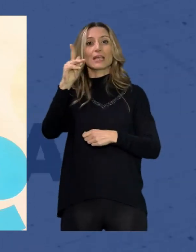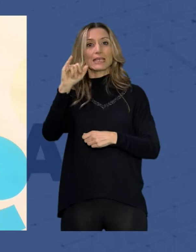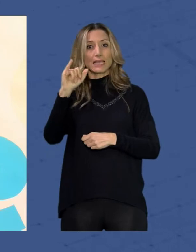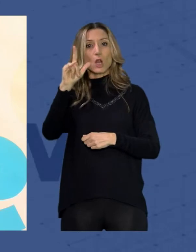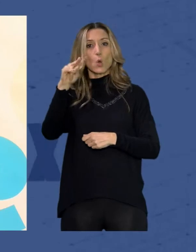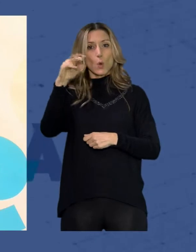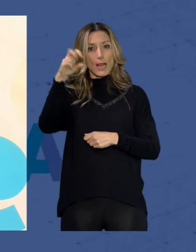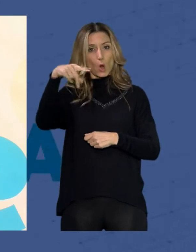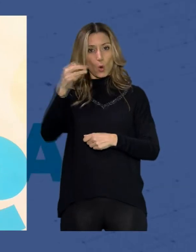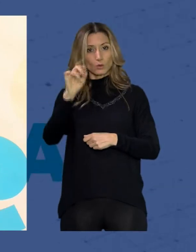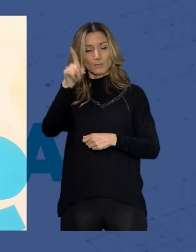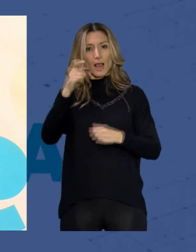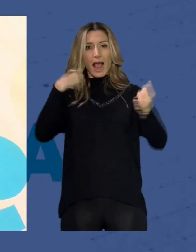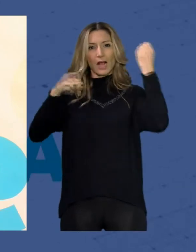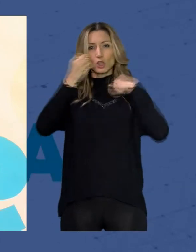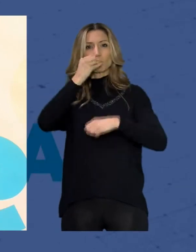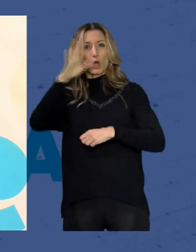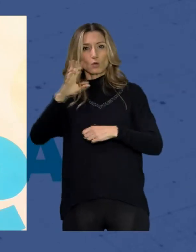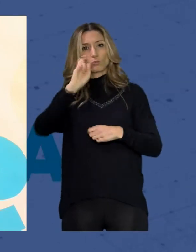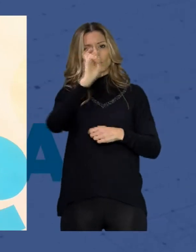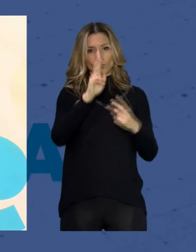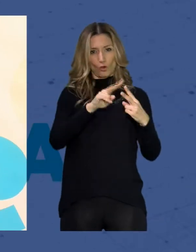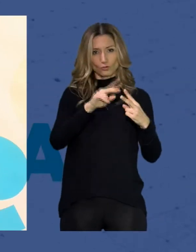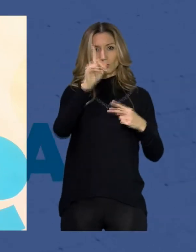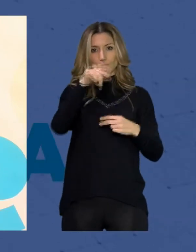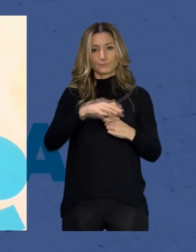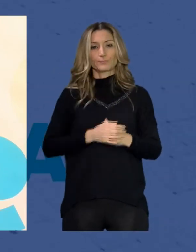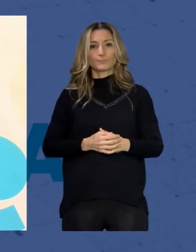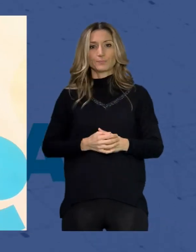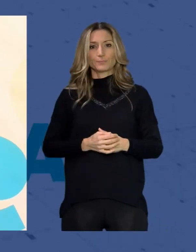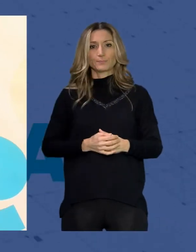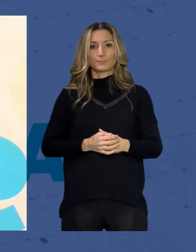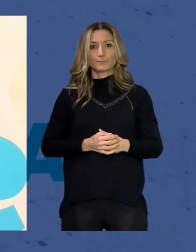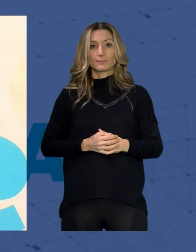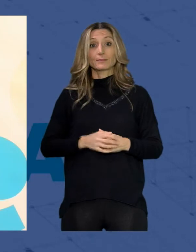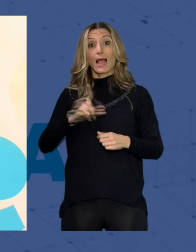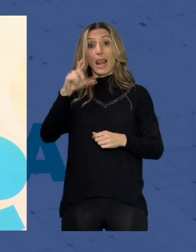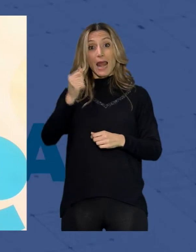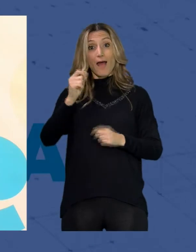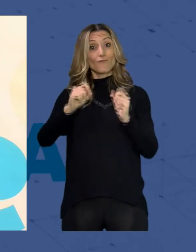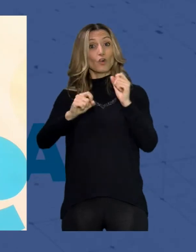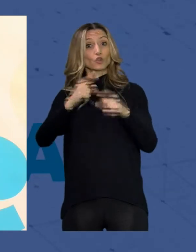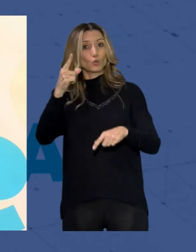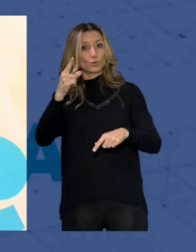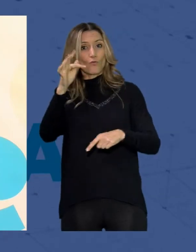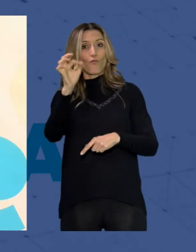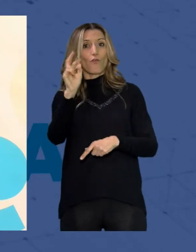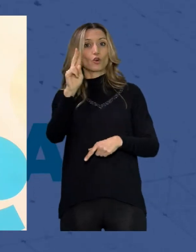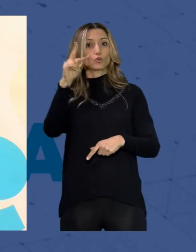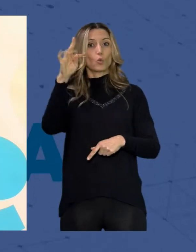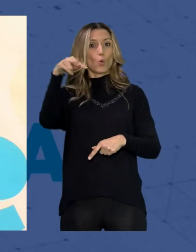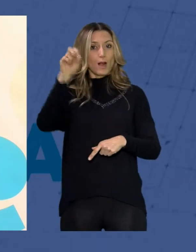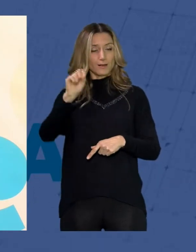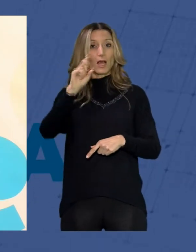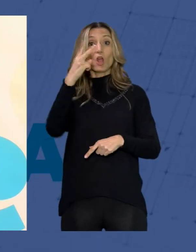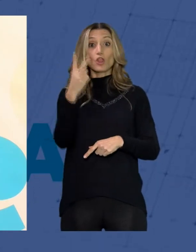Actor tanto Alex García como a Hobbit Kofkerian. La Fortuna tiene 2 nominaciones